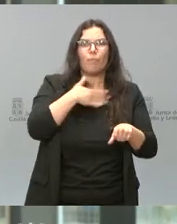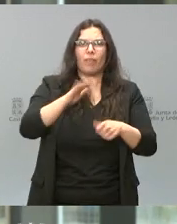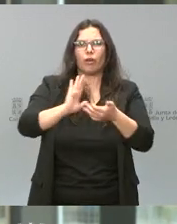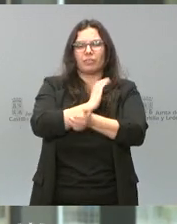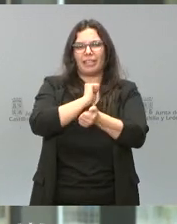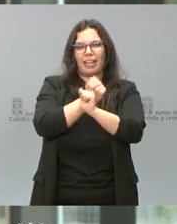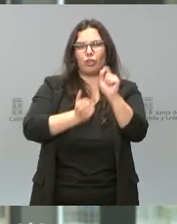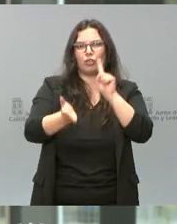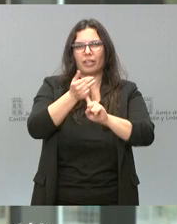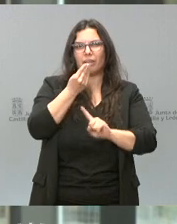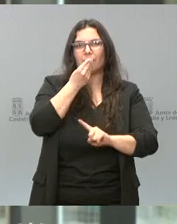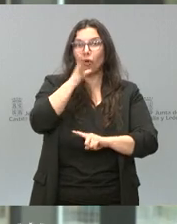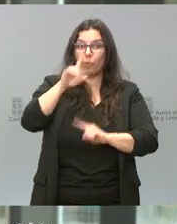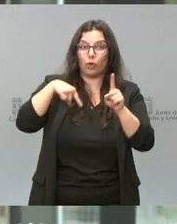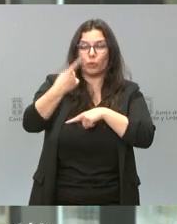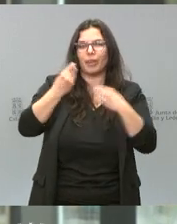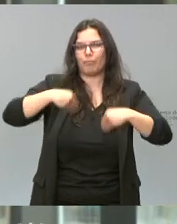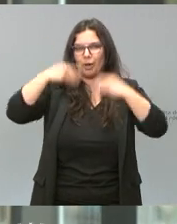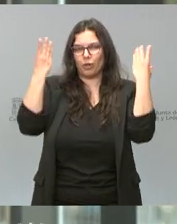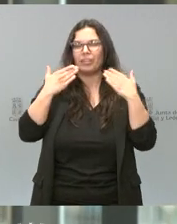crédito. Nos va mucho en ello. Muchísimas gracias.